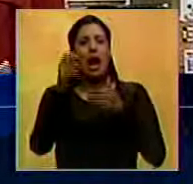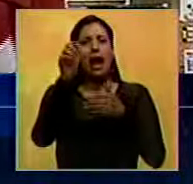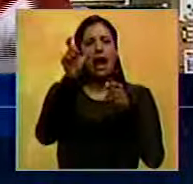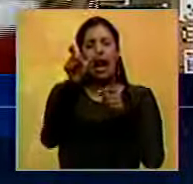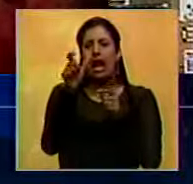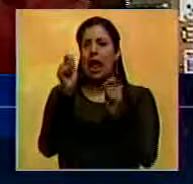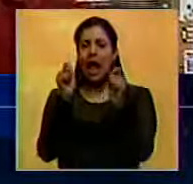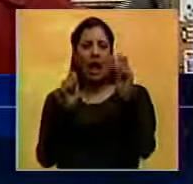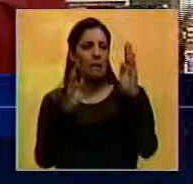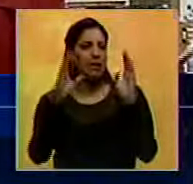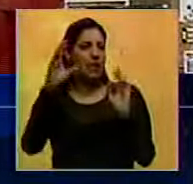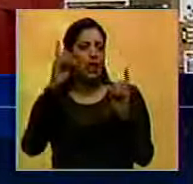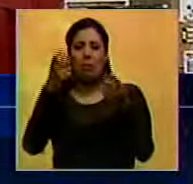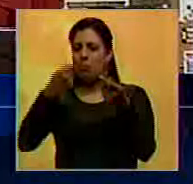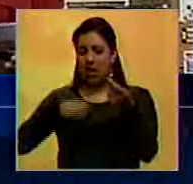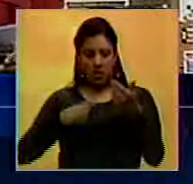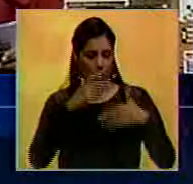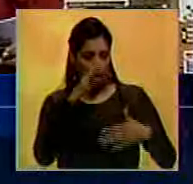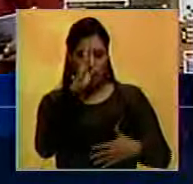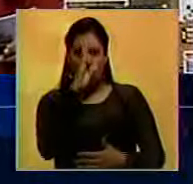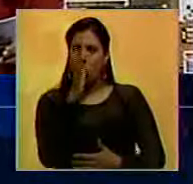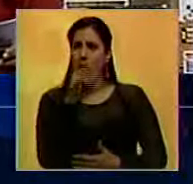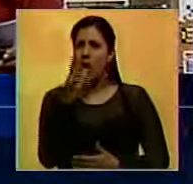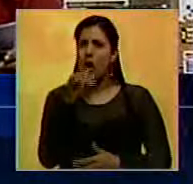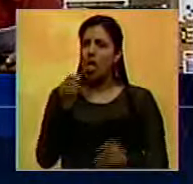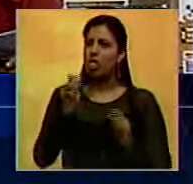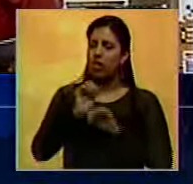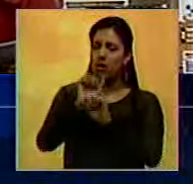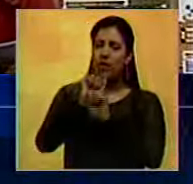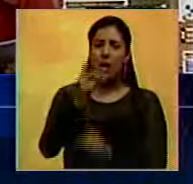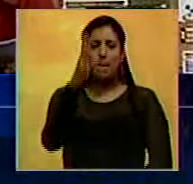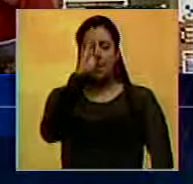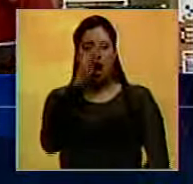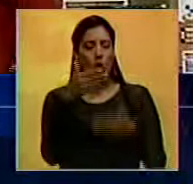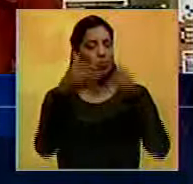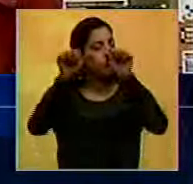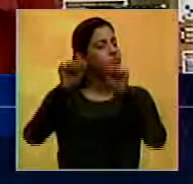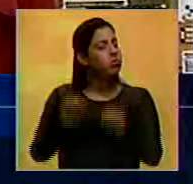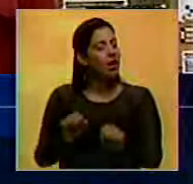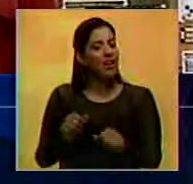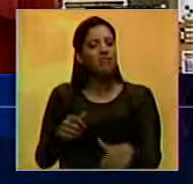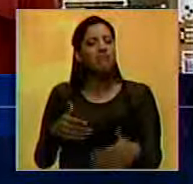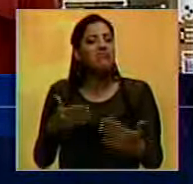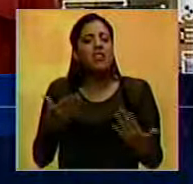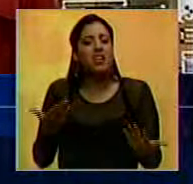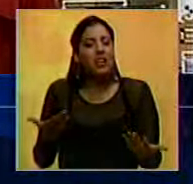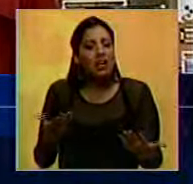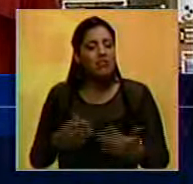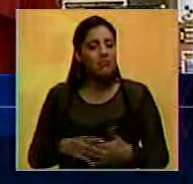no entregan la plata, el banco ABC no quiere abrir, ¿qué procede?